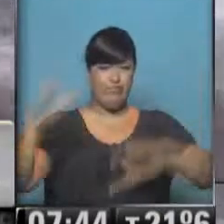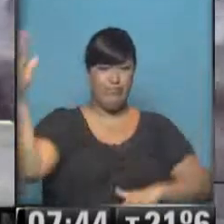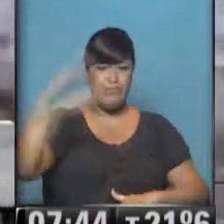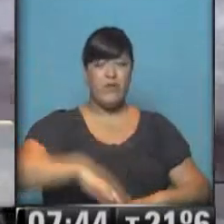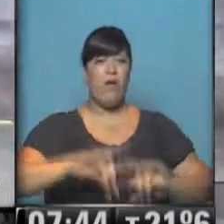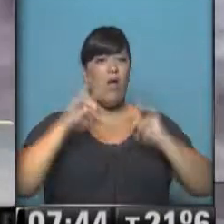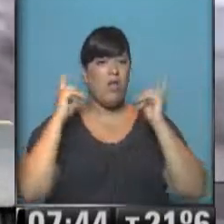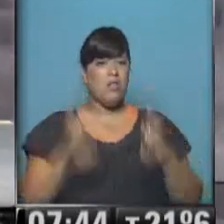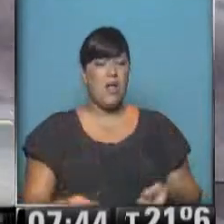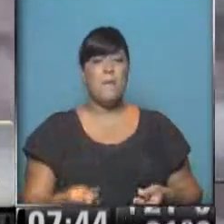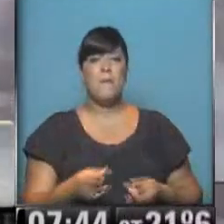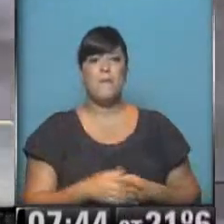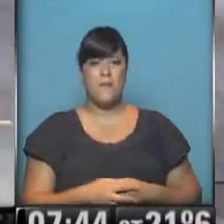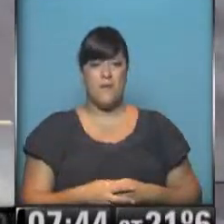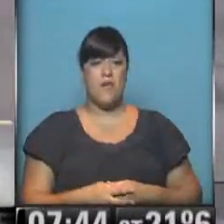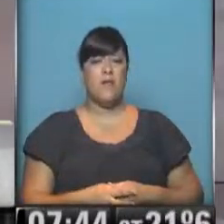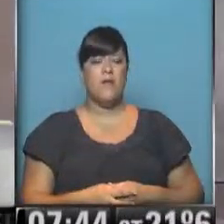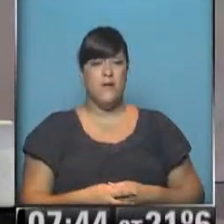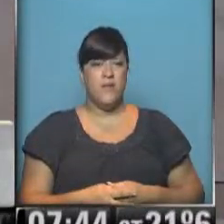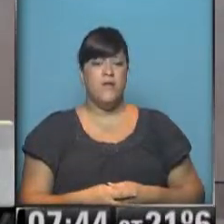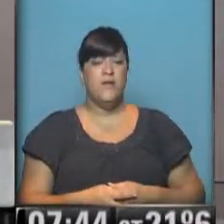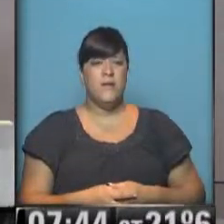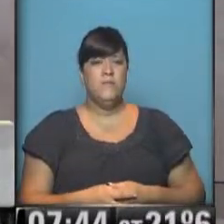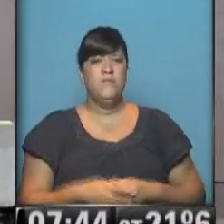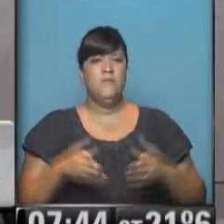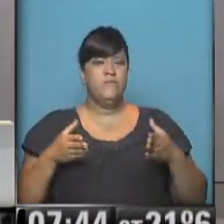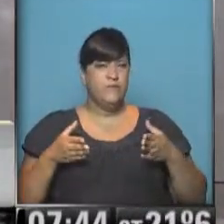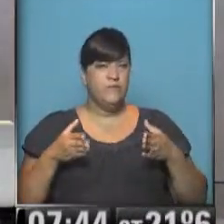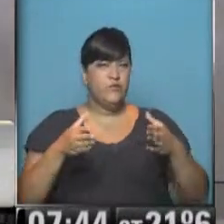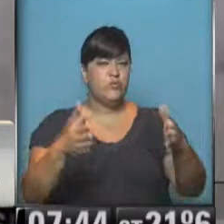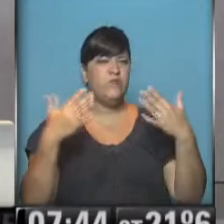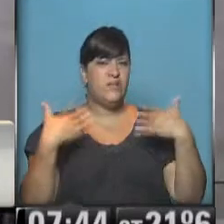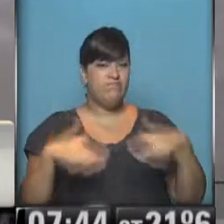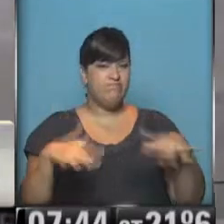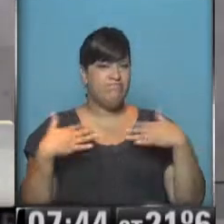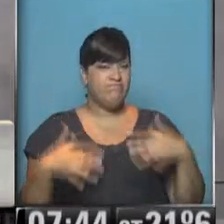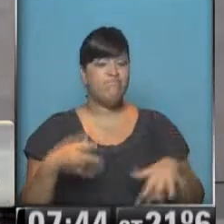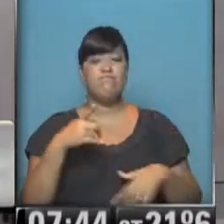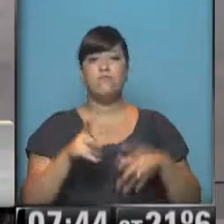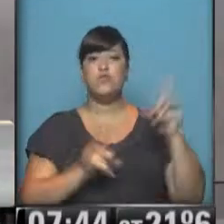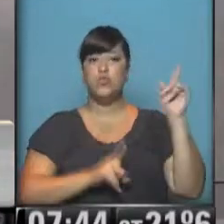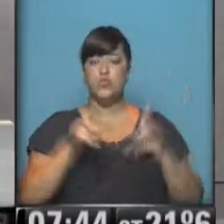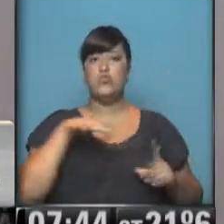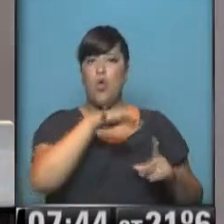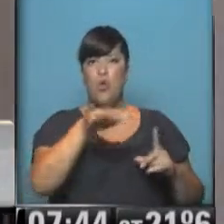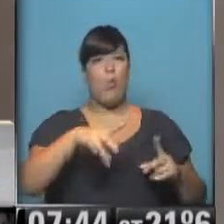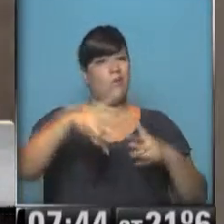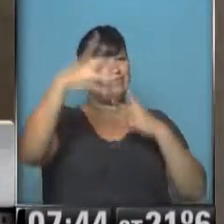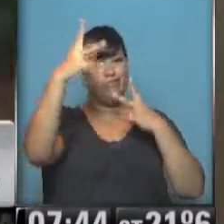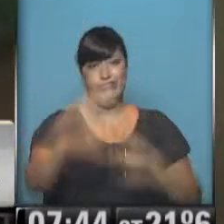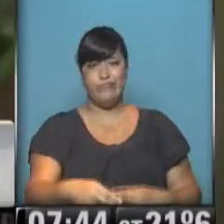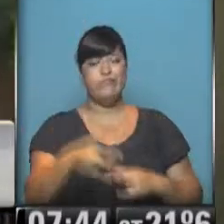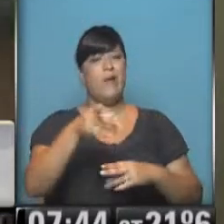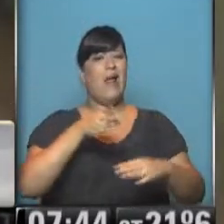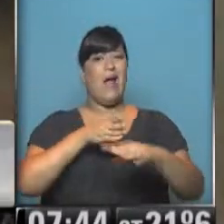se ha horadado o se ha socavado toda la ruta, lo que ha hecho que en muchos lugares ha habido que cortar rutas de acceso a